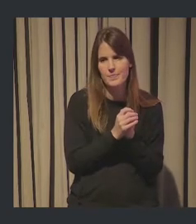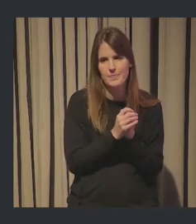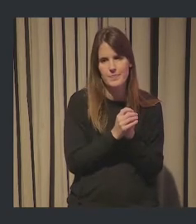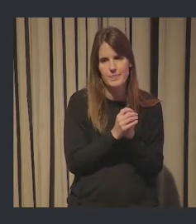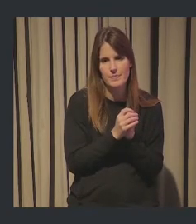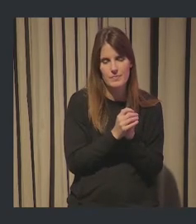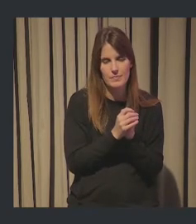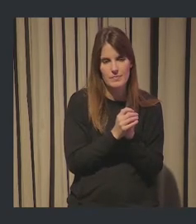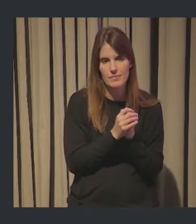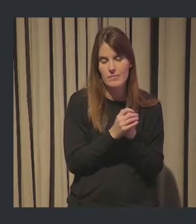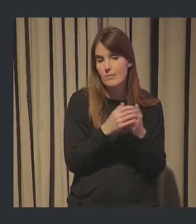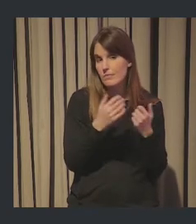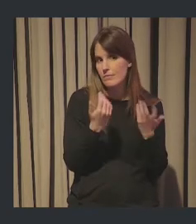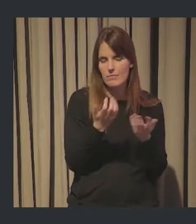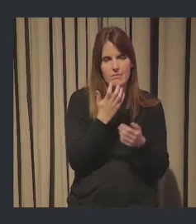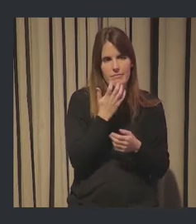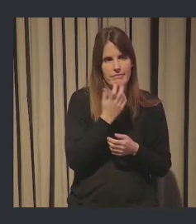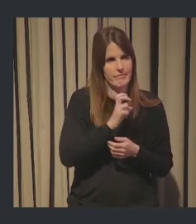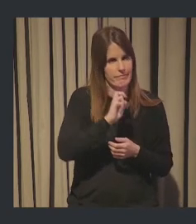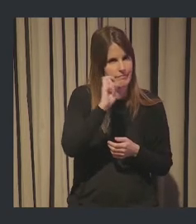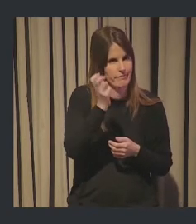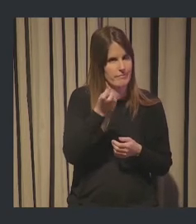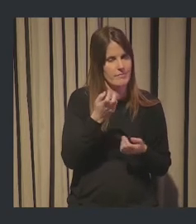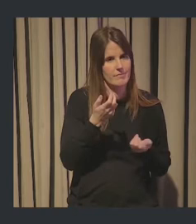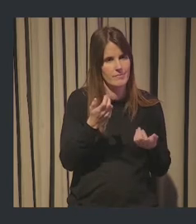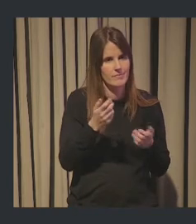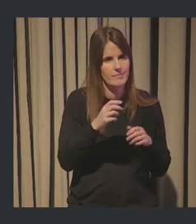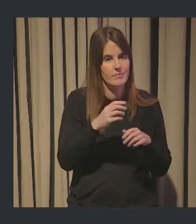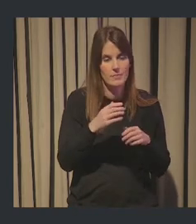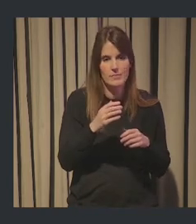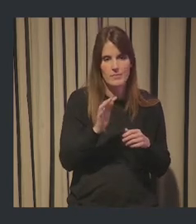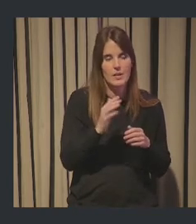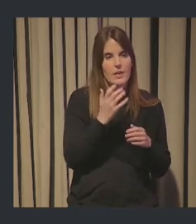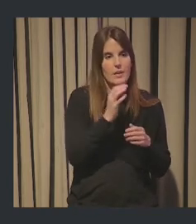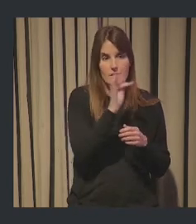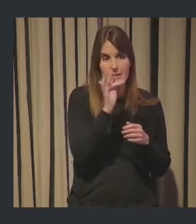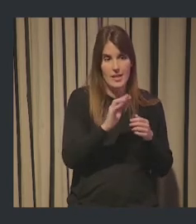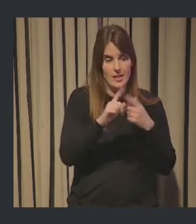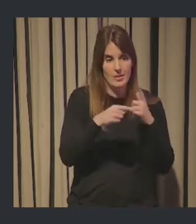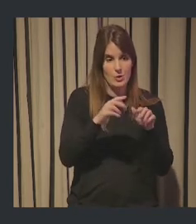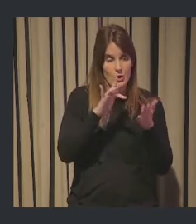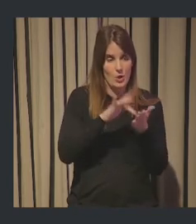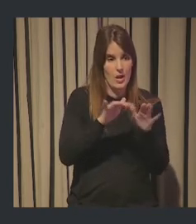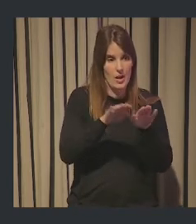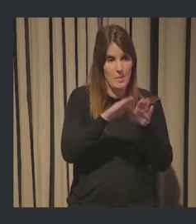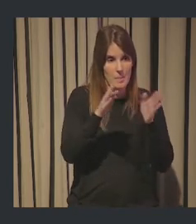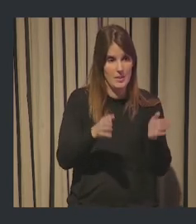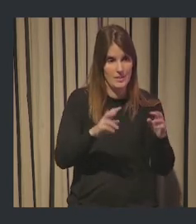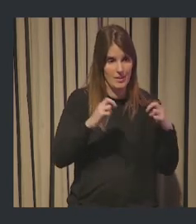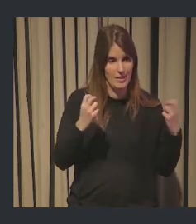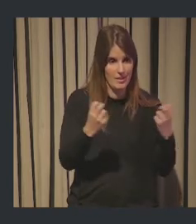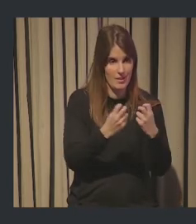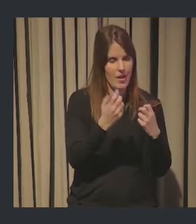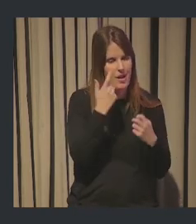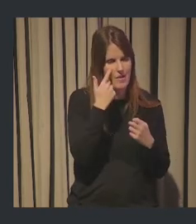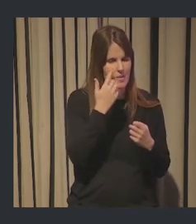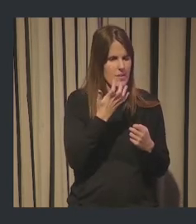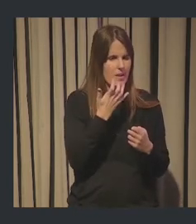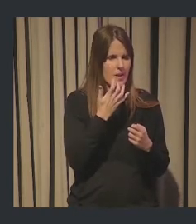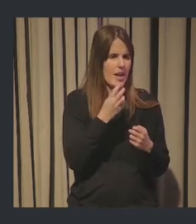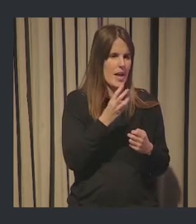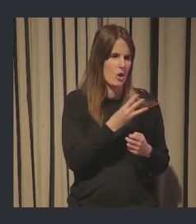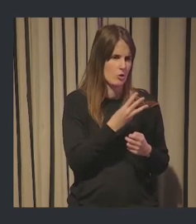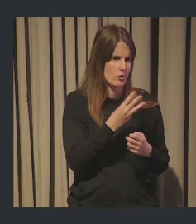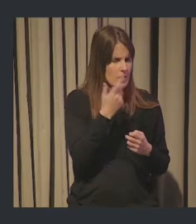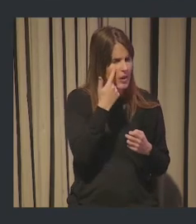jugado en casa, ¿no? Entonces, también podríamos buscar, pues imaginaos, como después va a intervenir alguien como Eroski, ¿no? Pues, oye, un tema de alimentación. ¿Y a mí